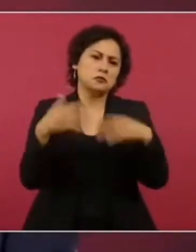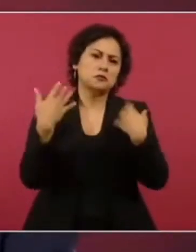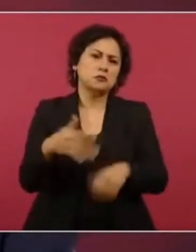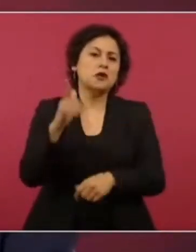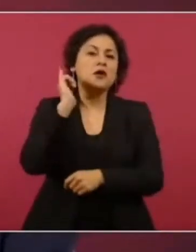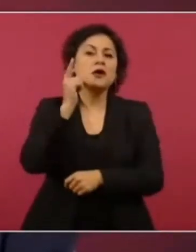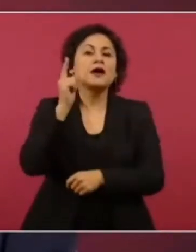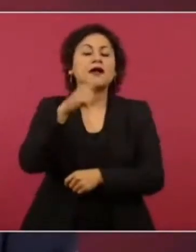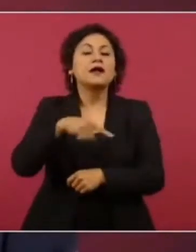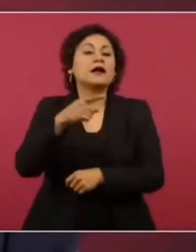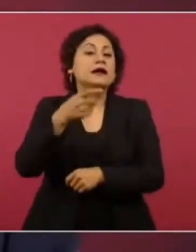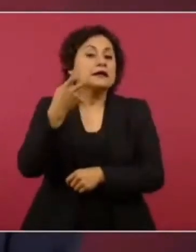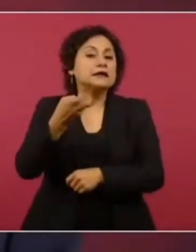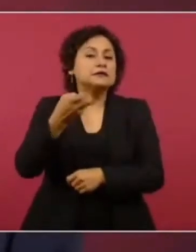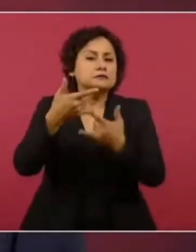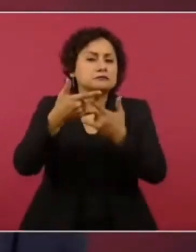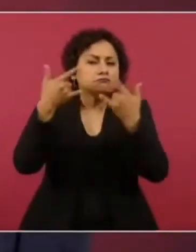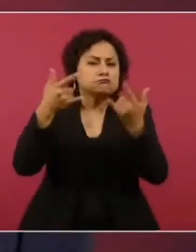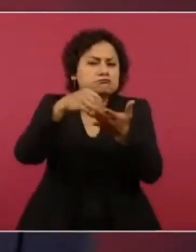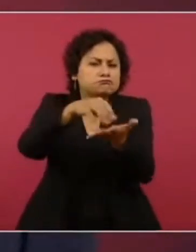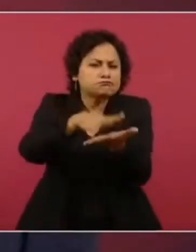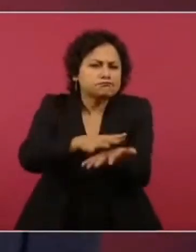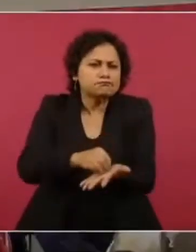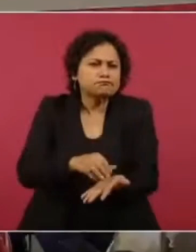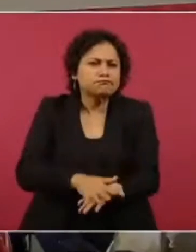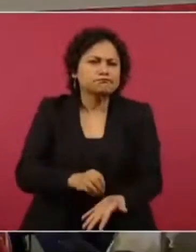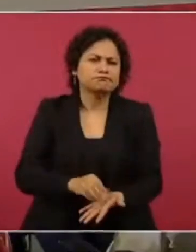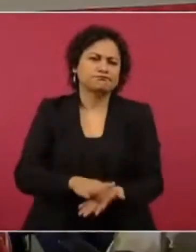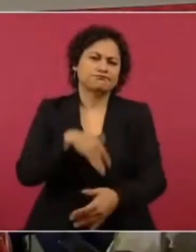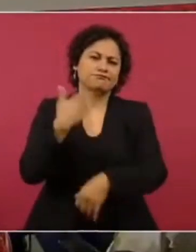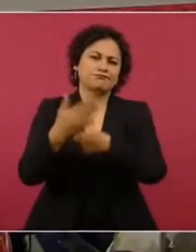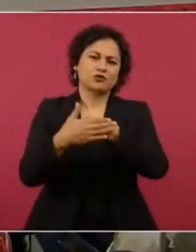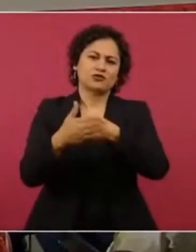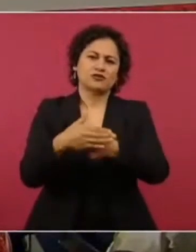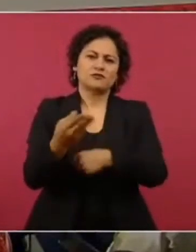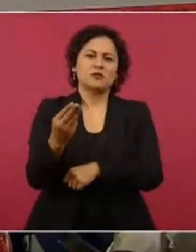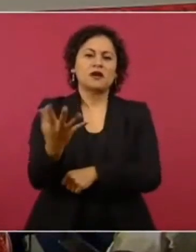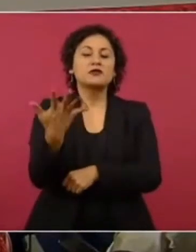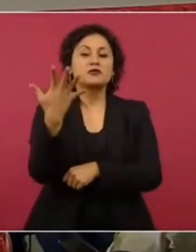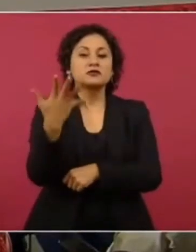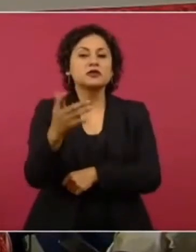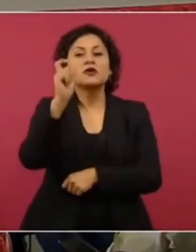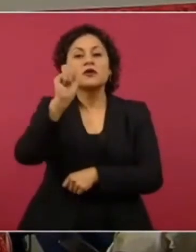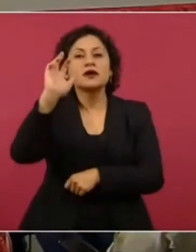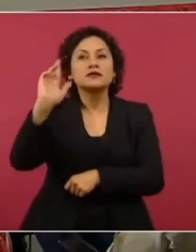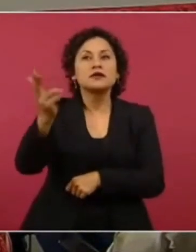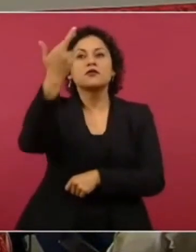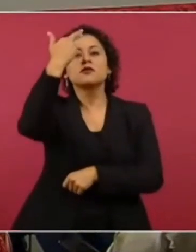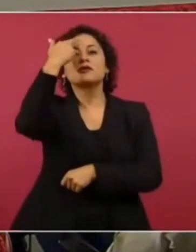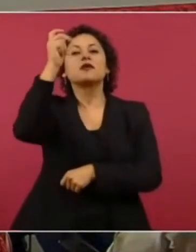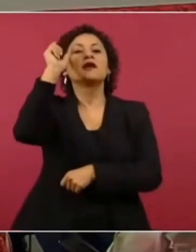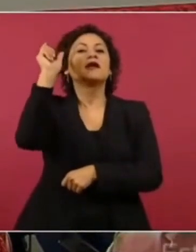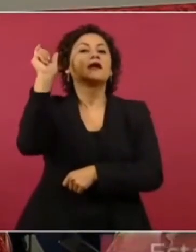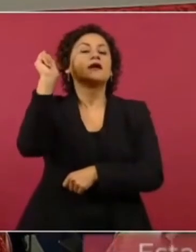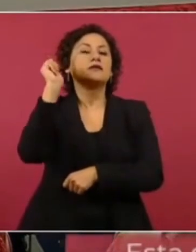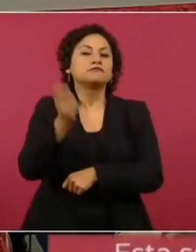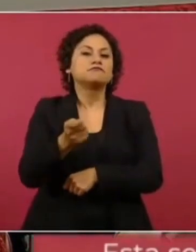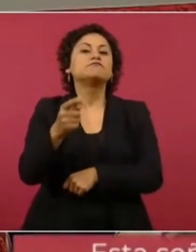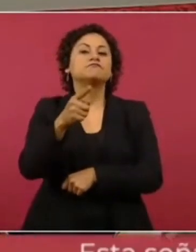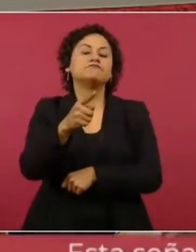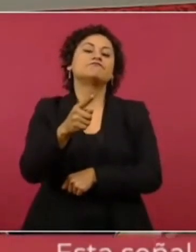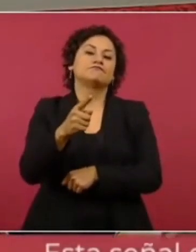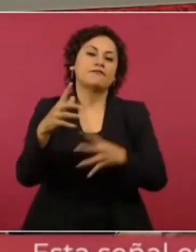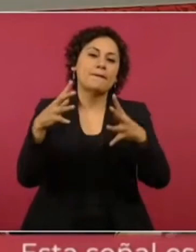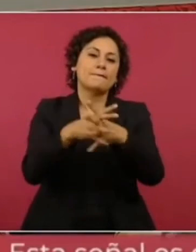en donde el 5 de mayo estaremos dando cuenta una vez más de la conmemoración de la batalla de nuestra cuatro